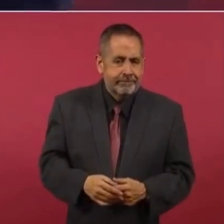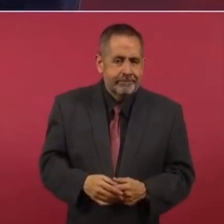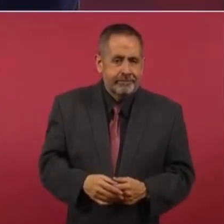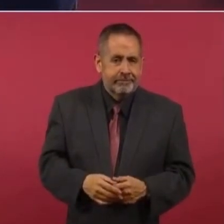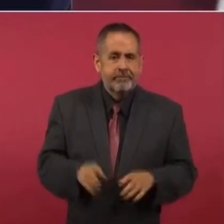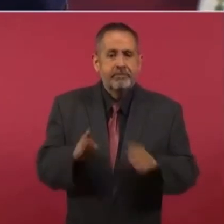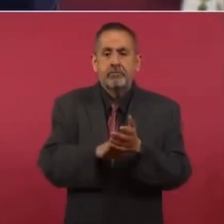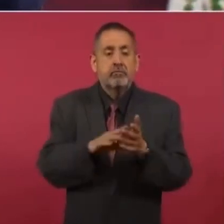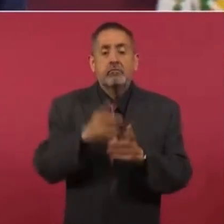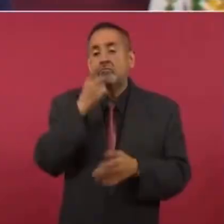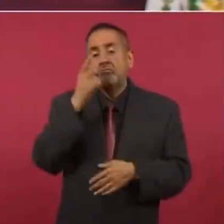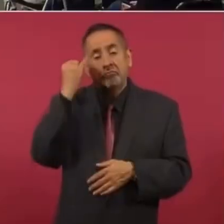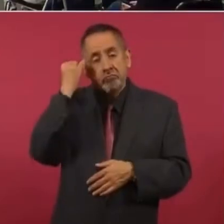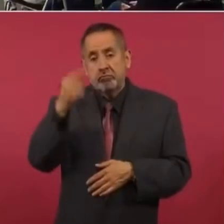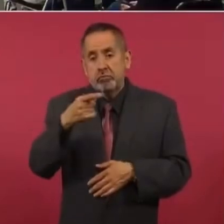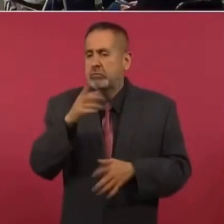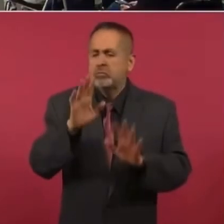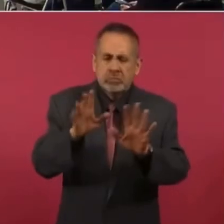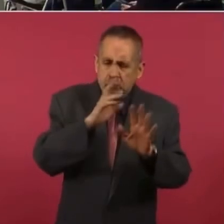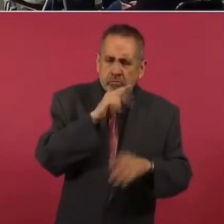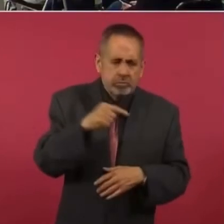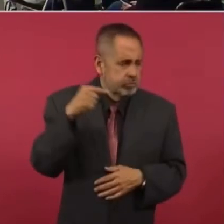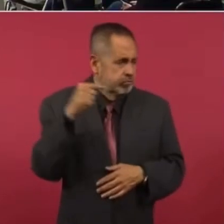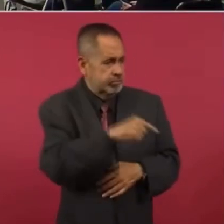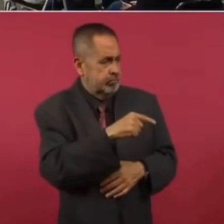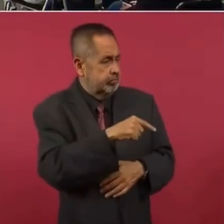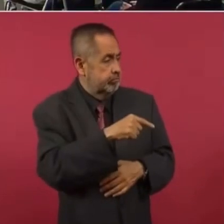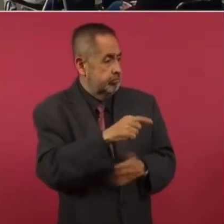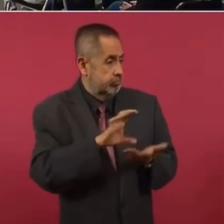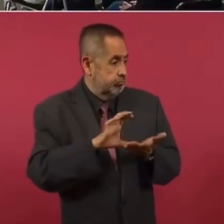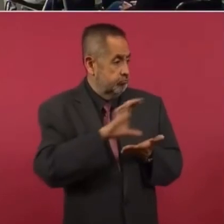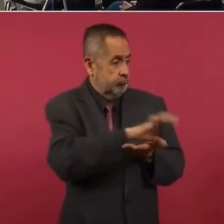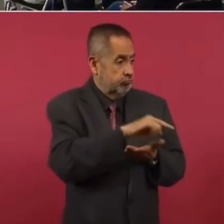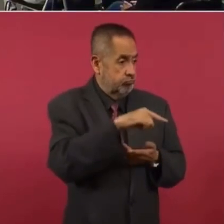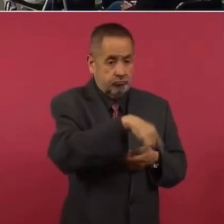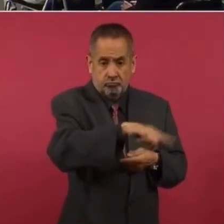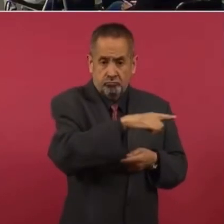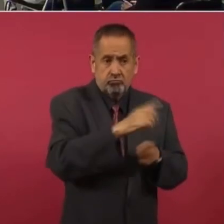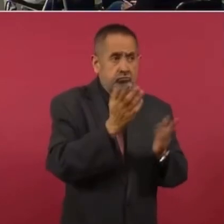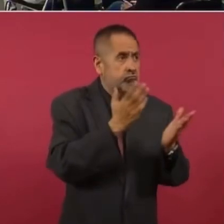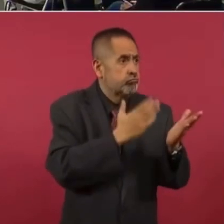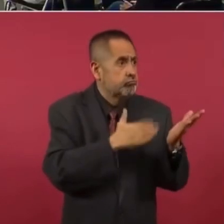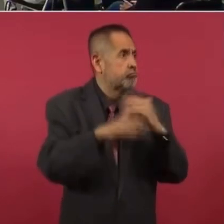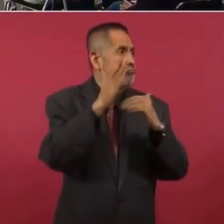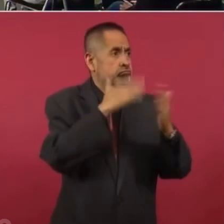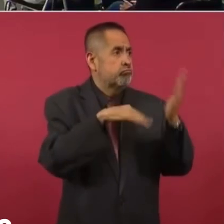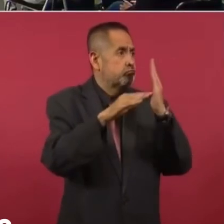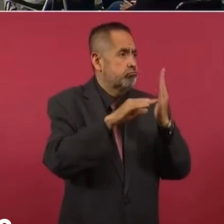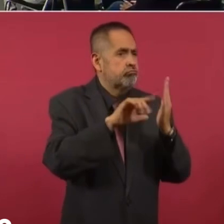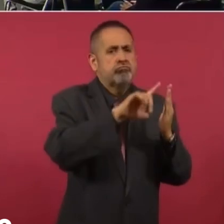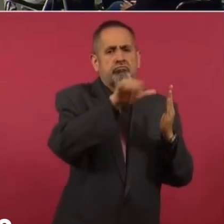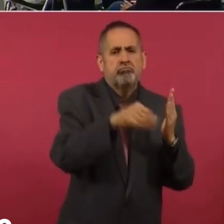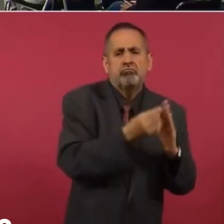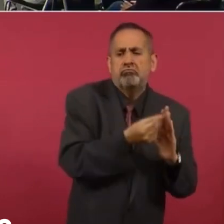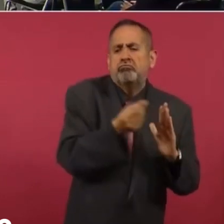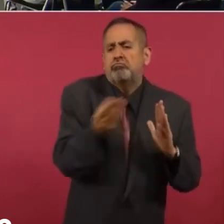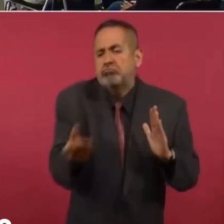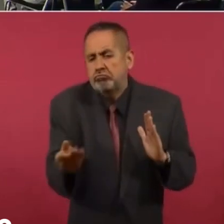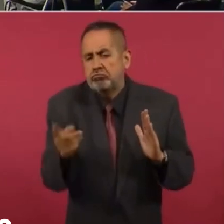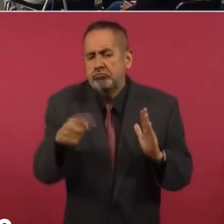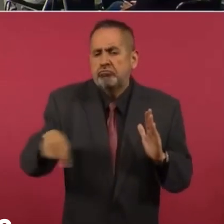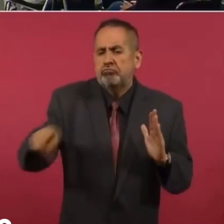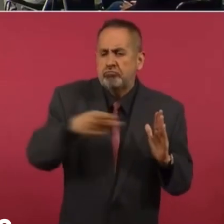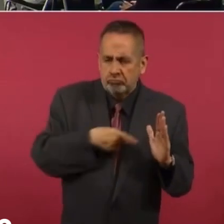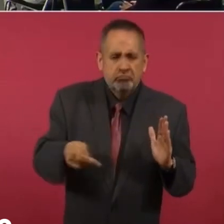rescataban arriba se iban a beneficiar a los de abajo, porque si llovía fuerte